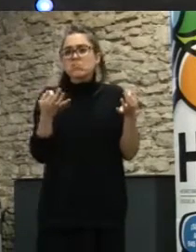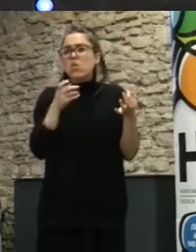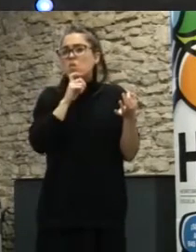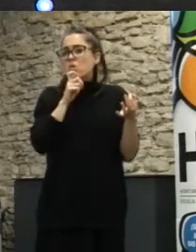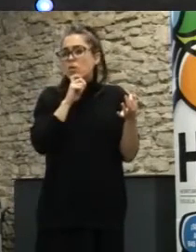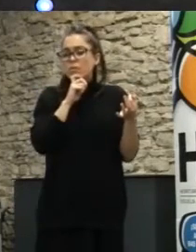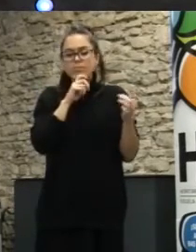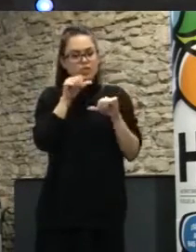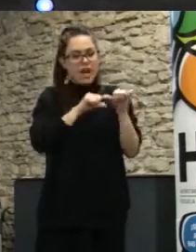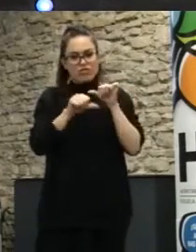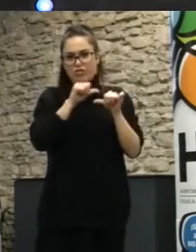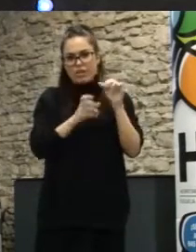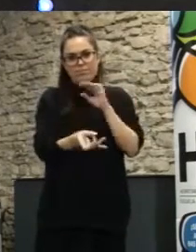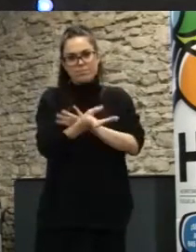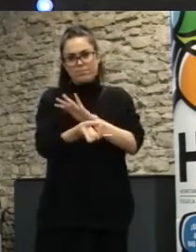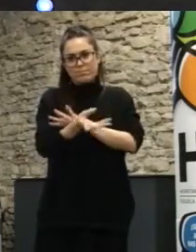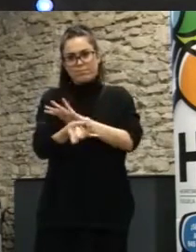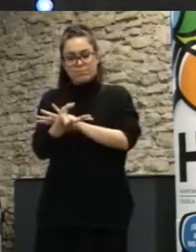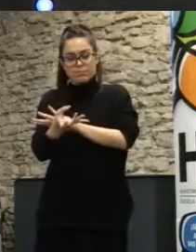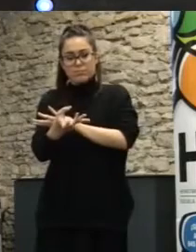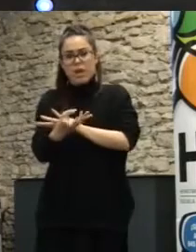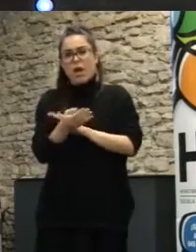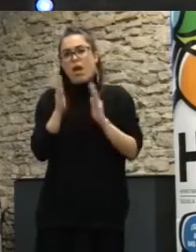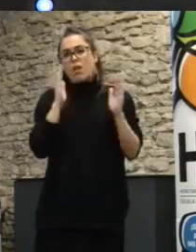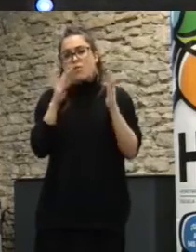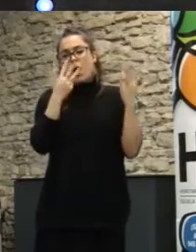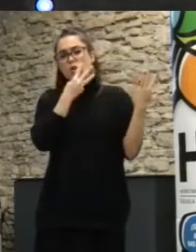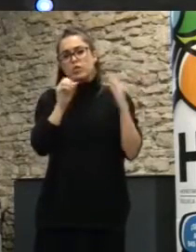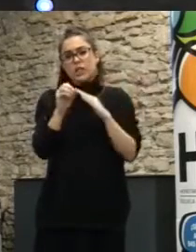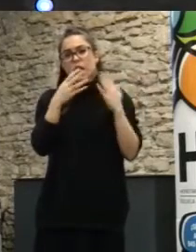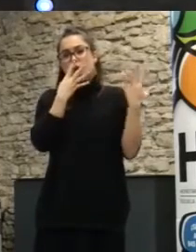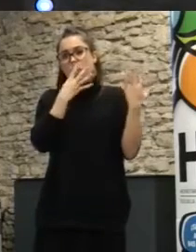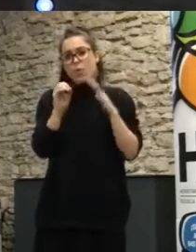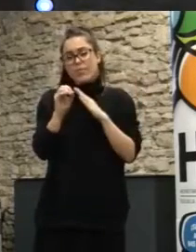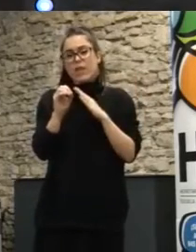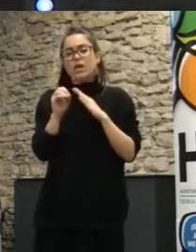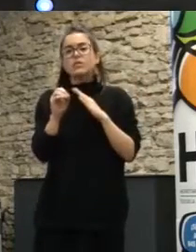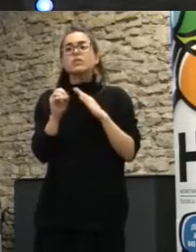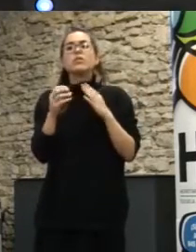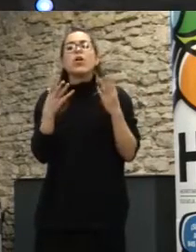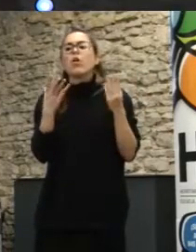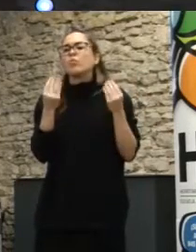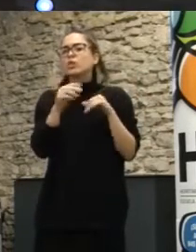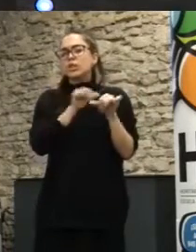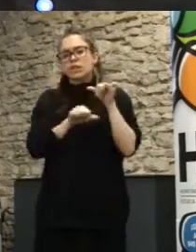asociacionismo. Los años 80, los años 90, surgen con mucha vitalidad